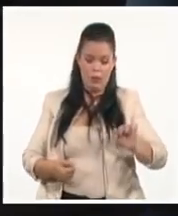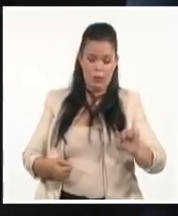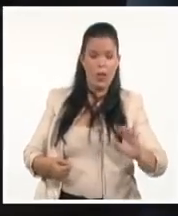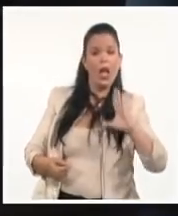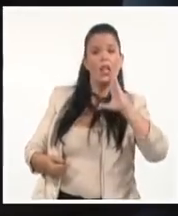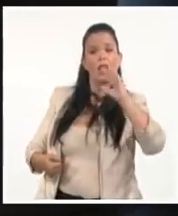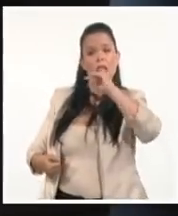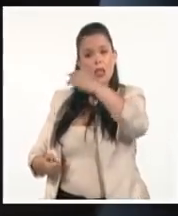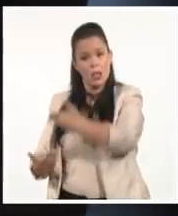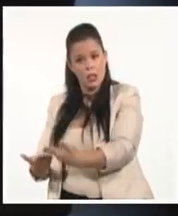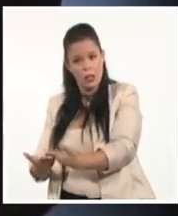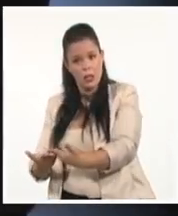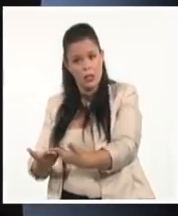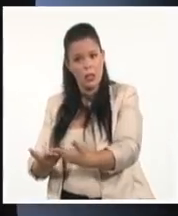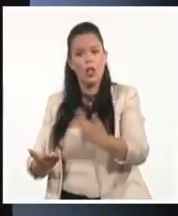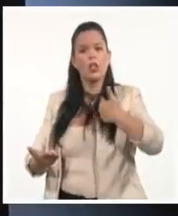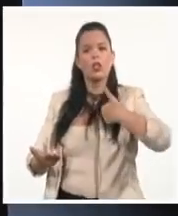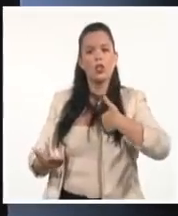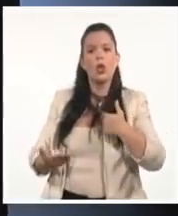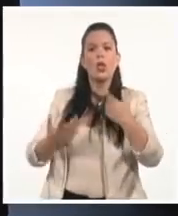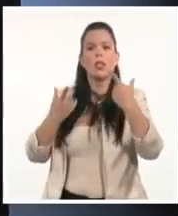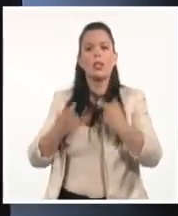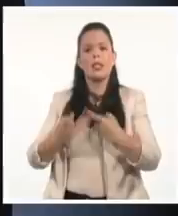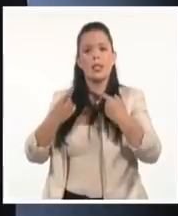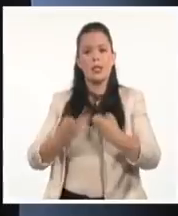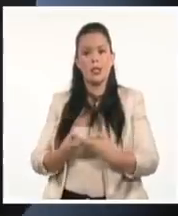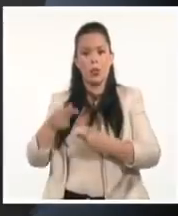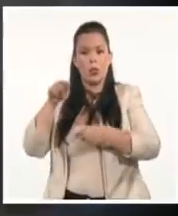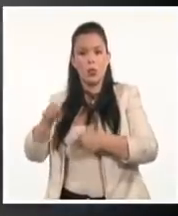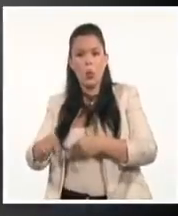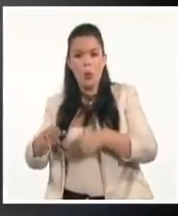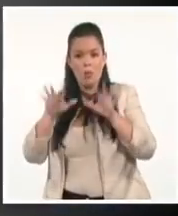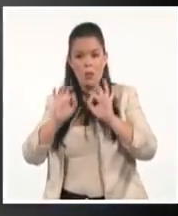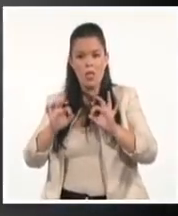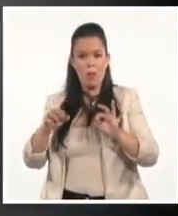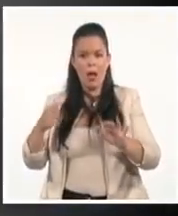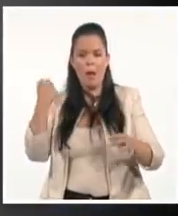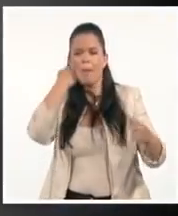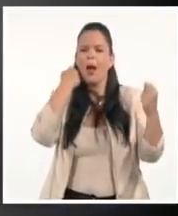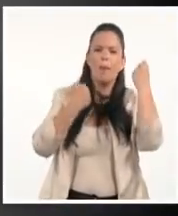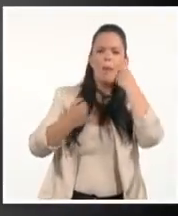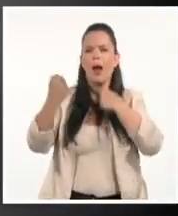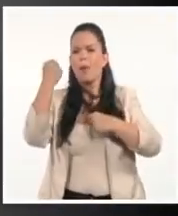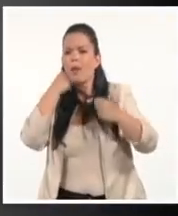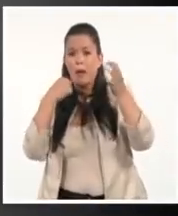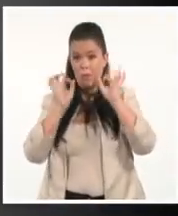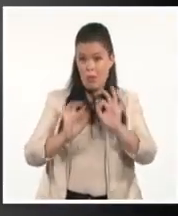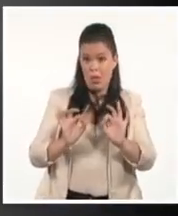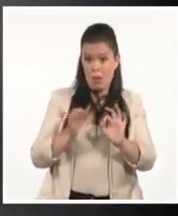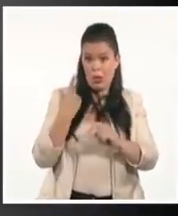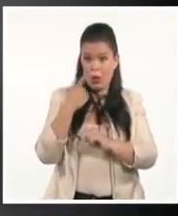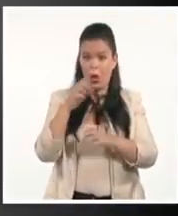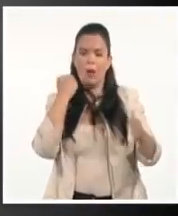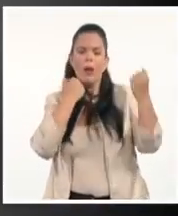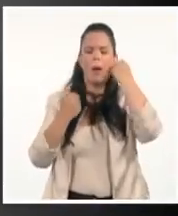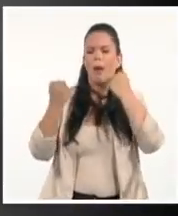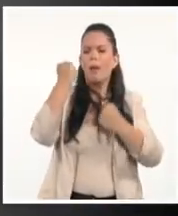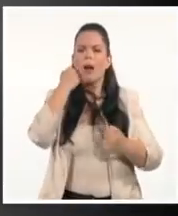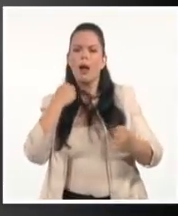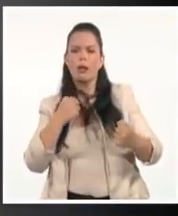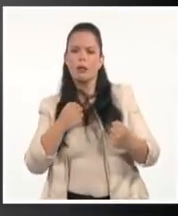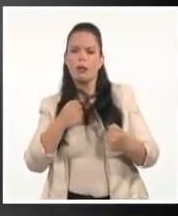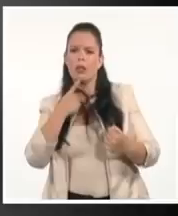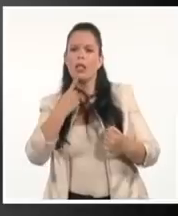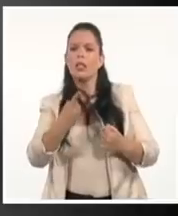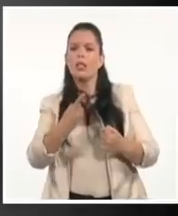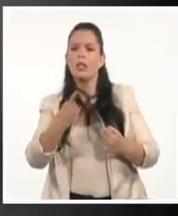es que te caigas a golpes y hagas un video y digas que fue la policía. Que te caigas